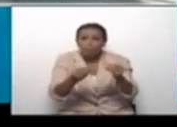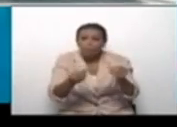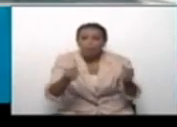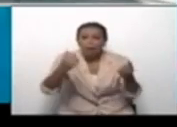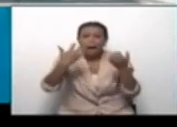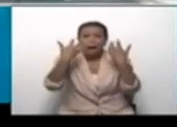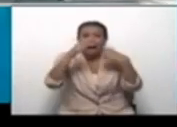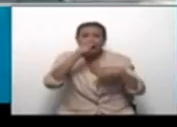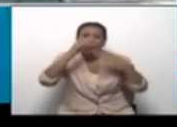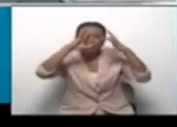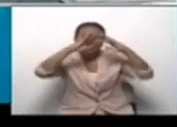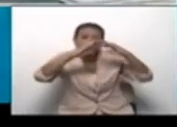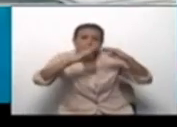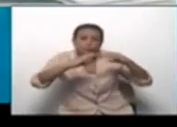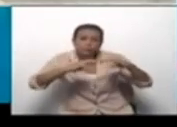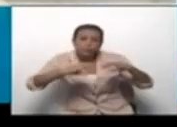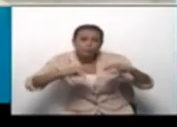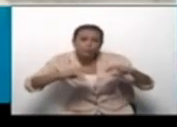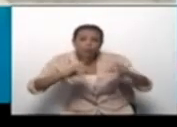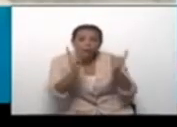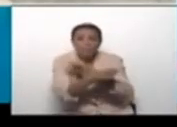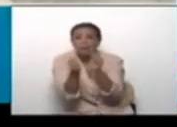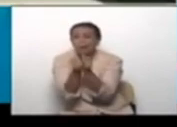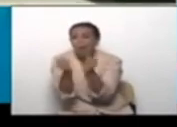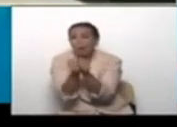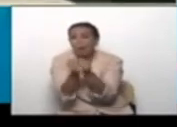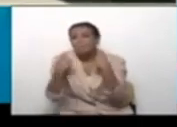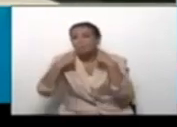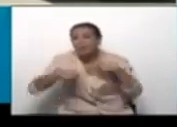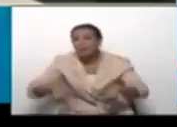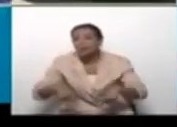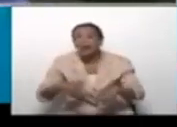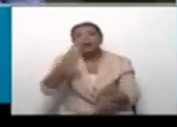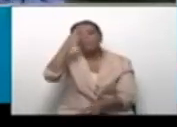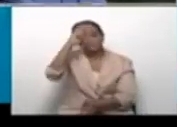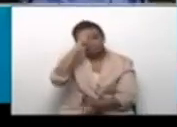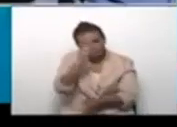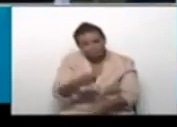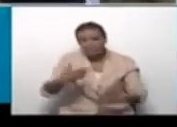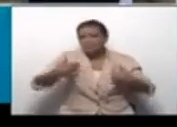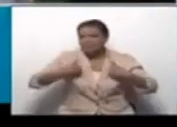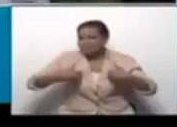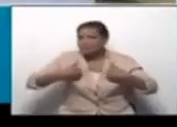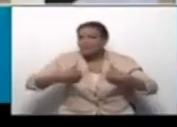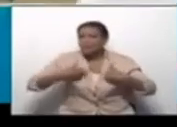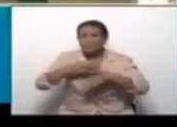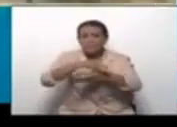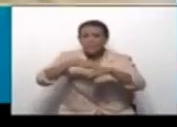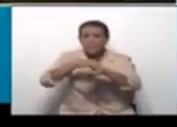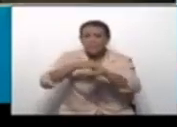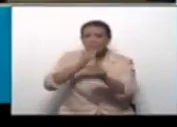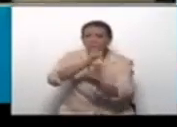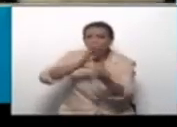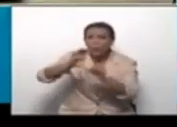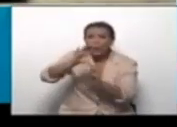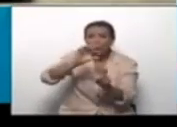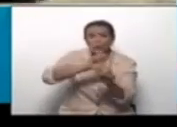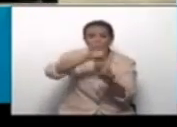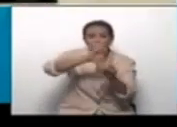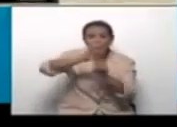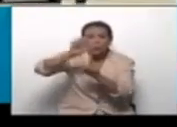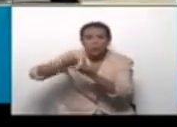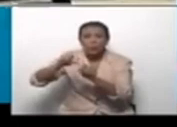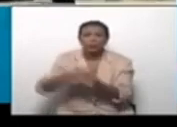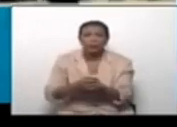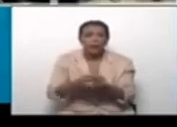derretir todo el glaciar. Ha sido un trabajo importantísimo, hay que reconocer, en el equipo del Ministerio de Ecosocialismo, el ministro